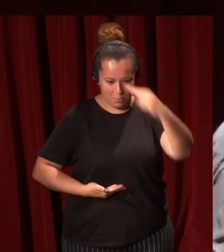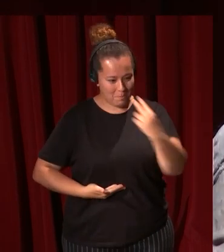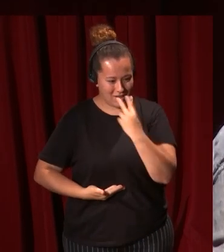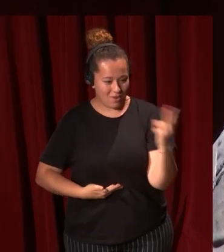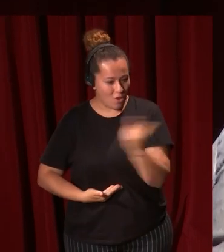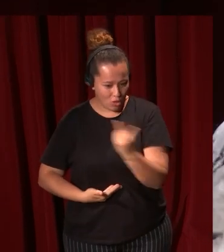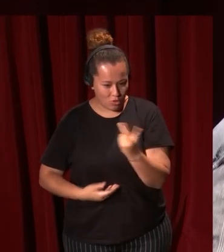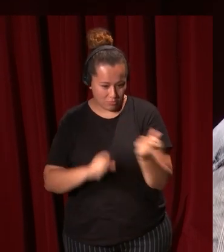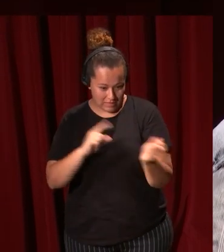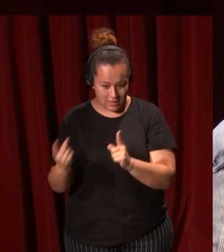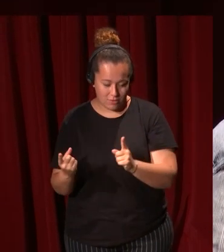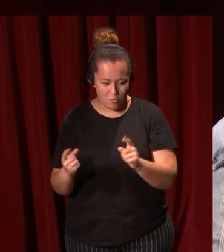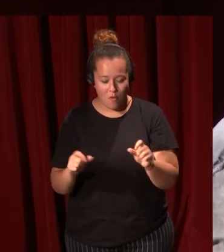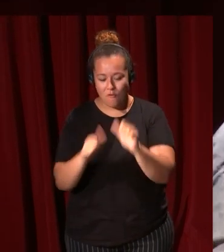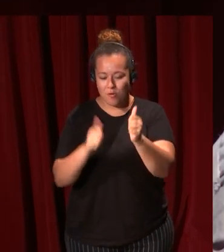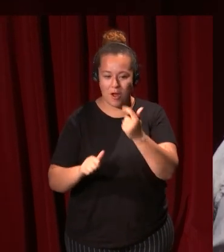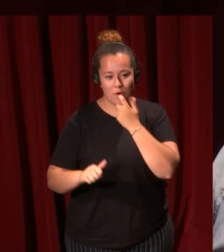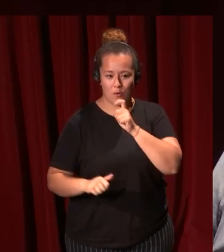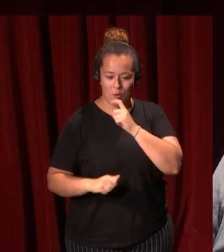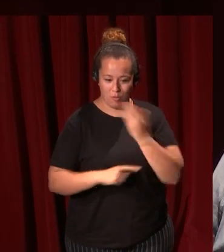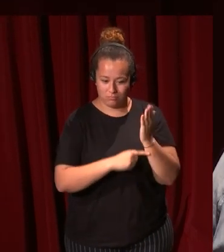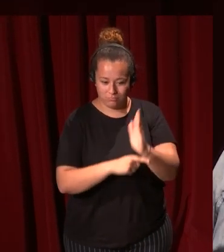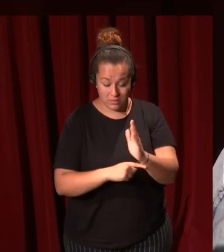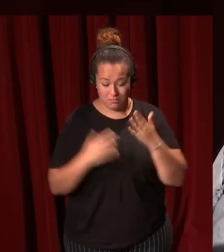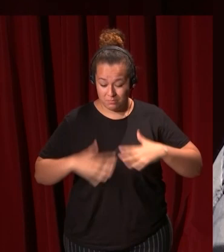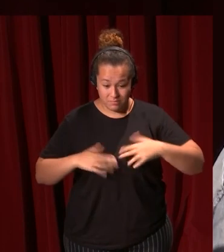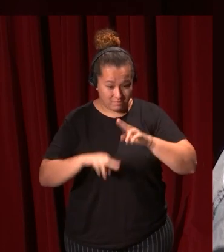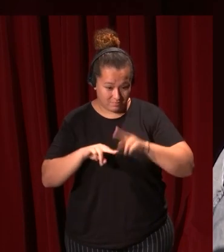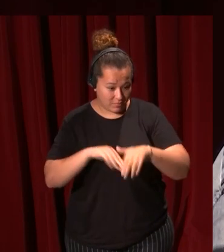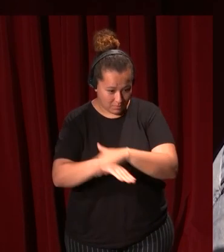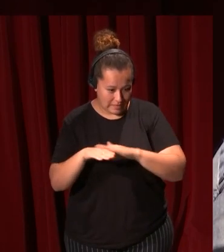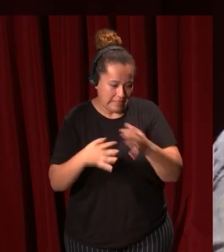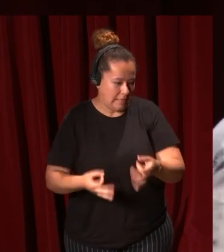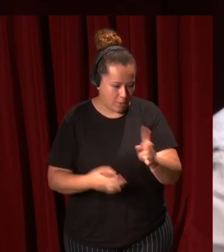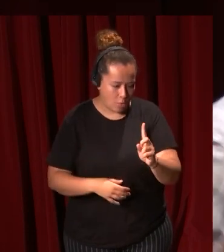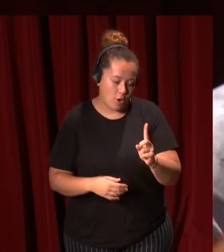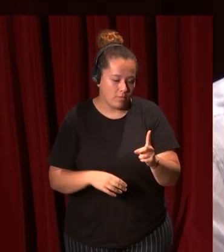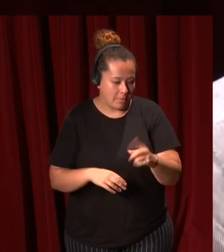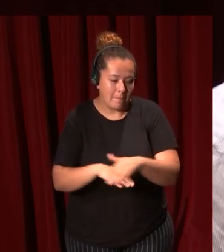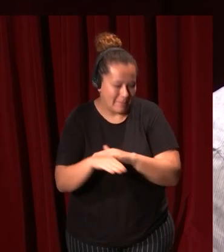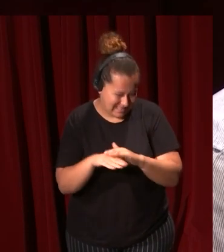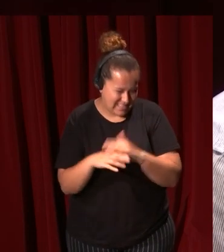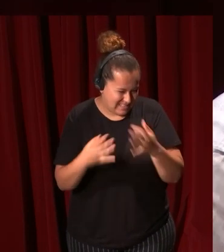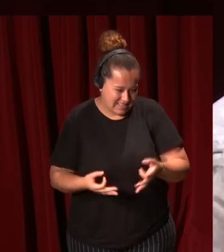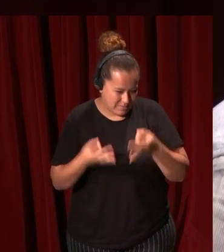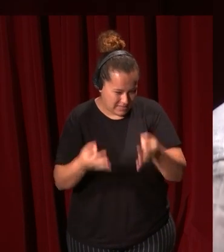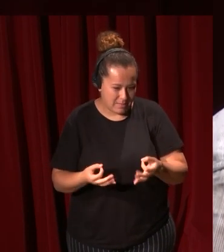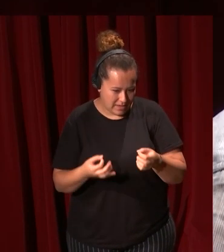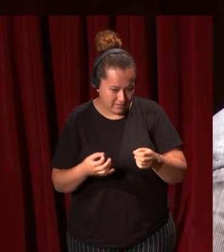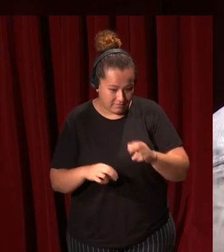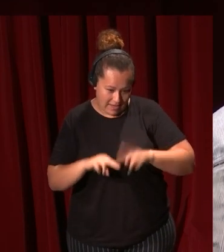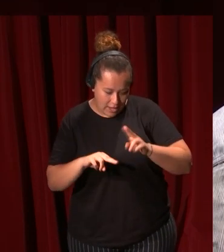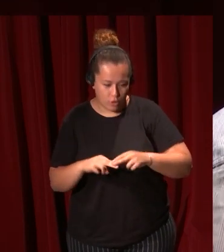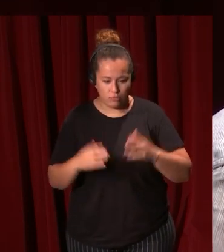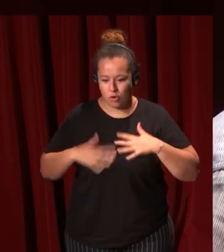cómo presentarse. Visten de negro fundamentalmente, no siempre, pero de negro fundamentalmente, con ropas caras o